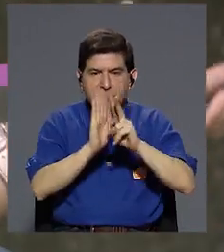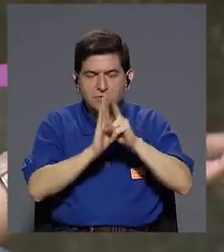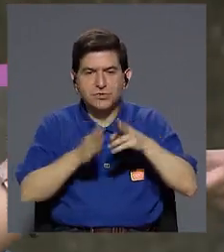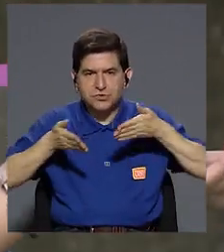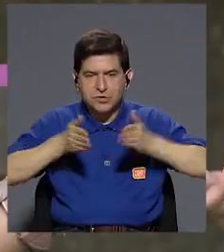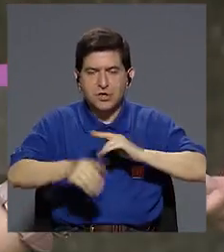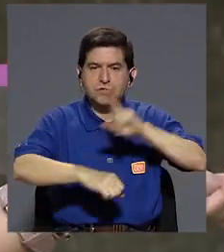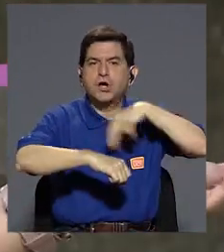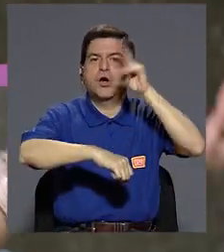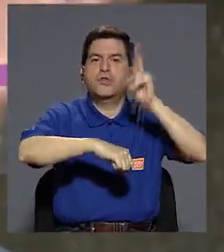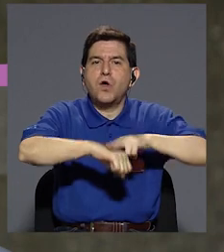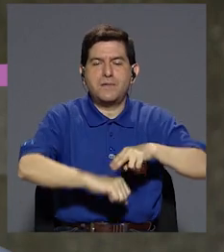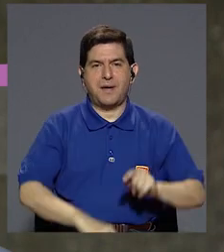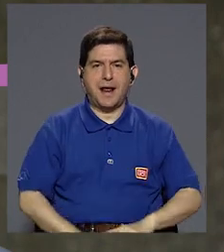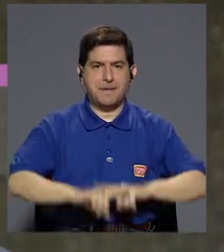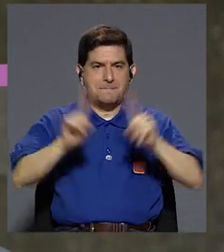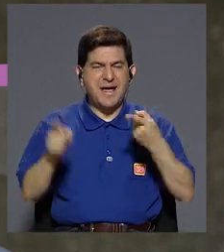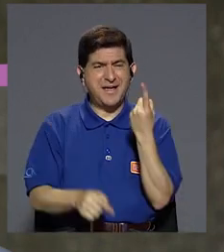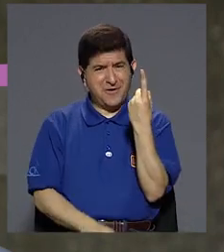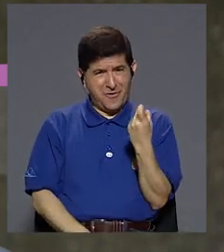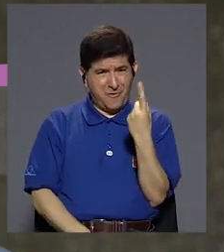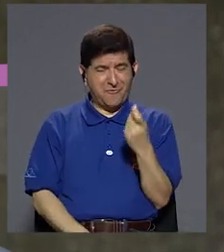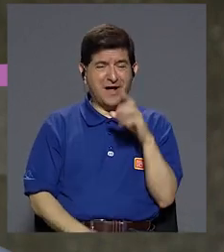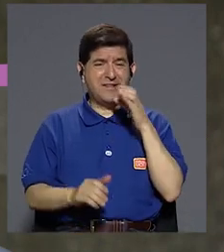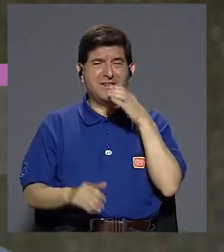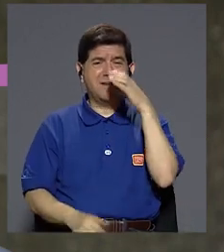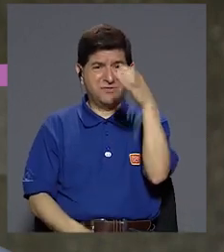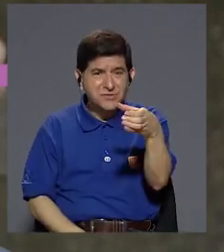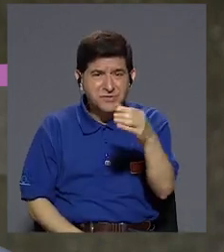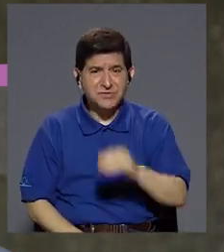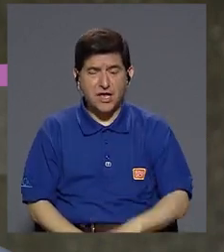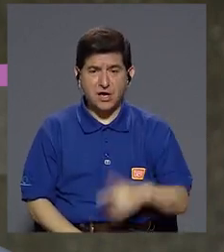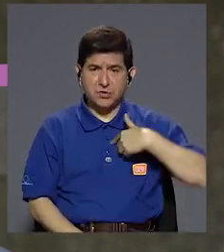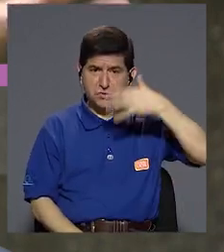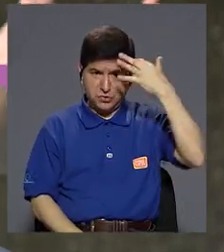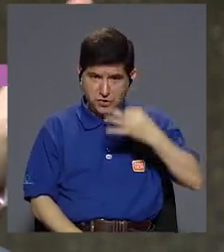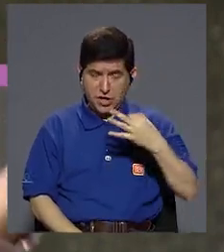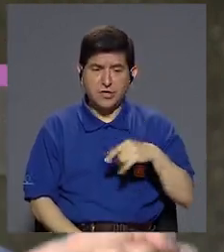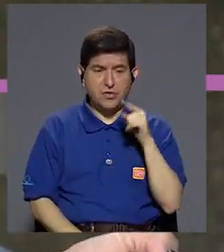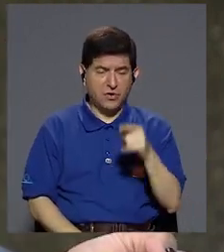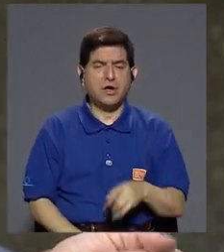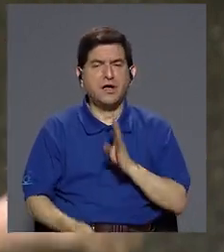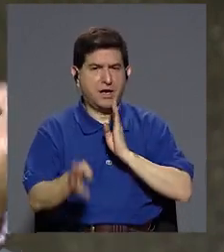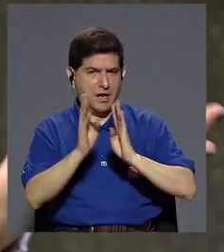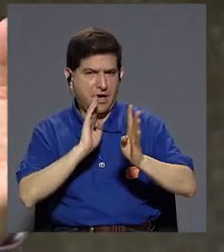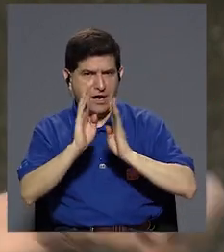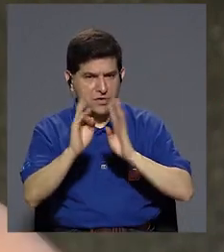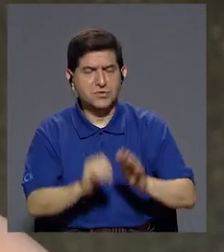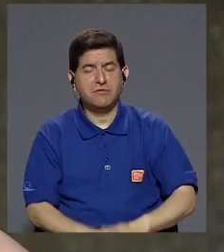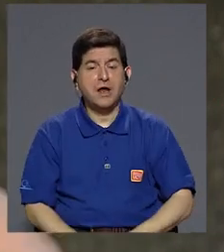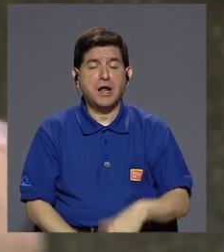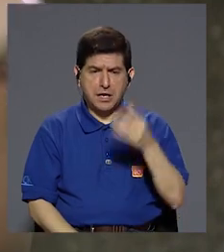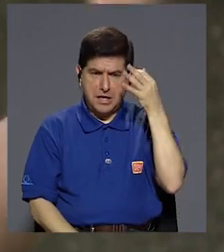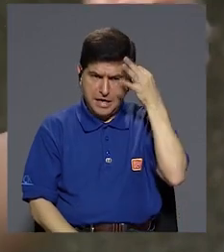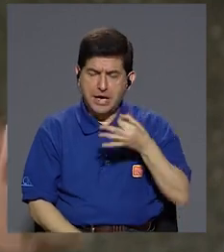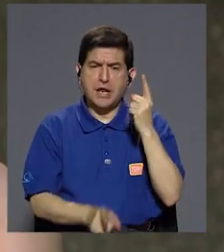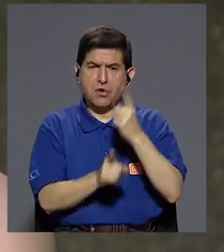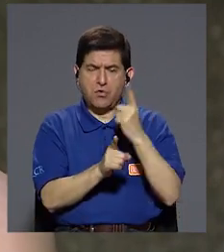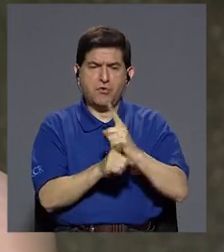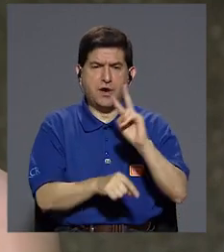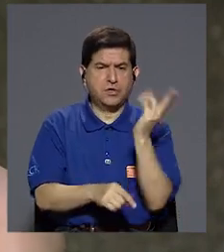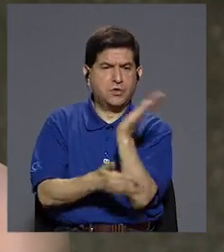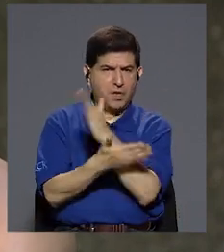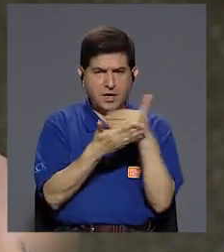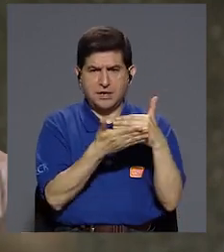de manera muy natural. Pero entonces falta esas recomendaciones, que creo que eso es lo que vamos a conversar, lo que me parece oportuno conversar en el